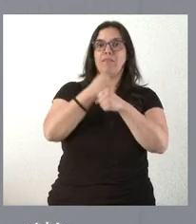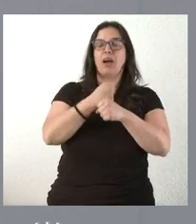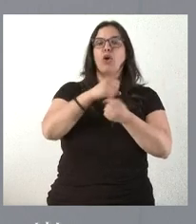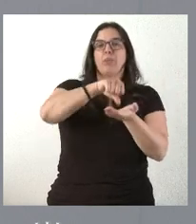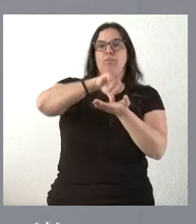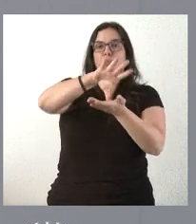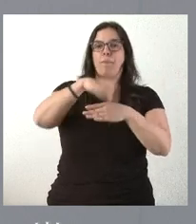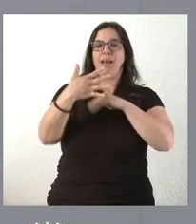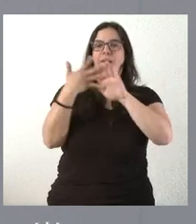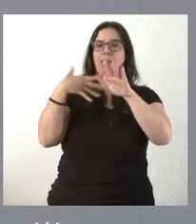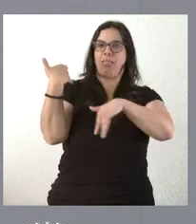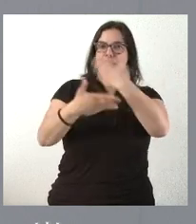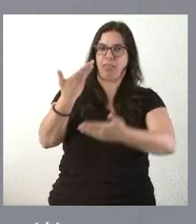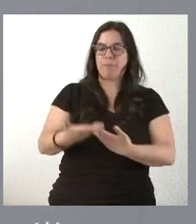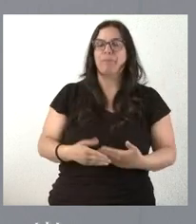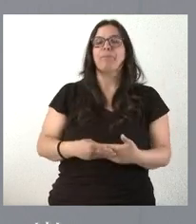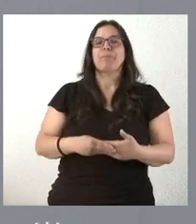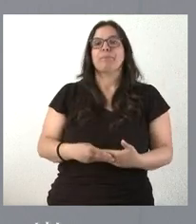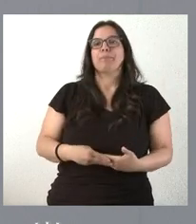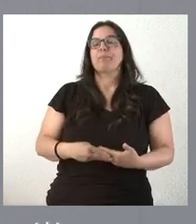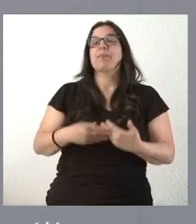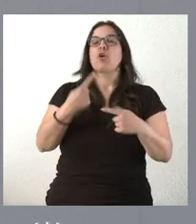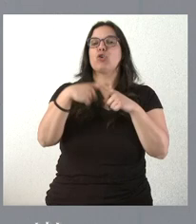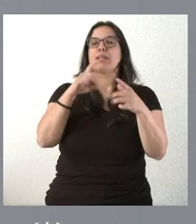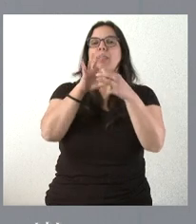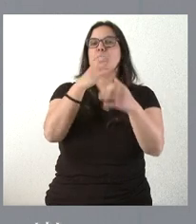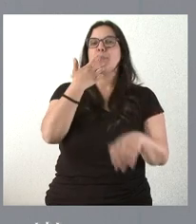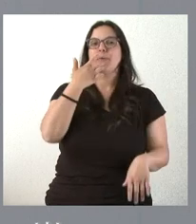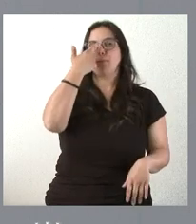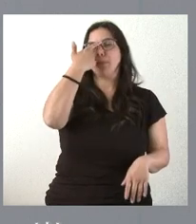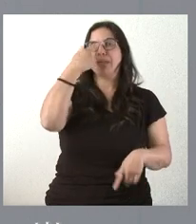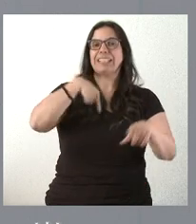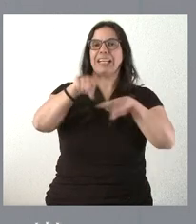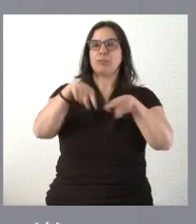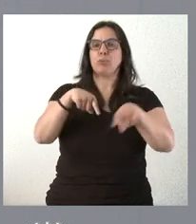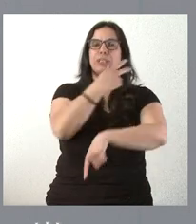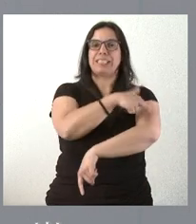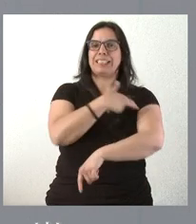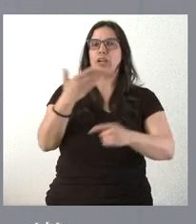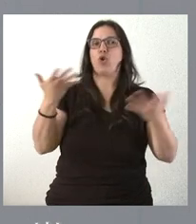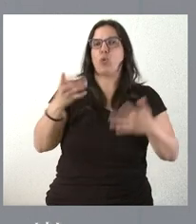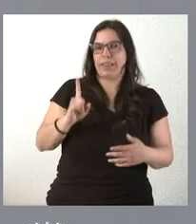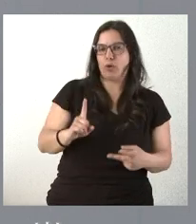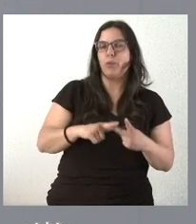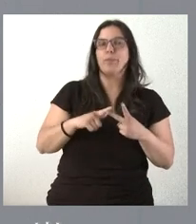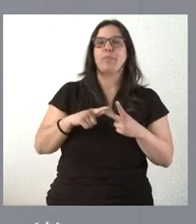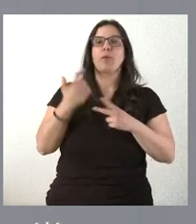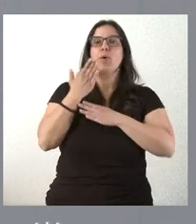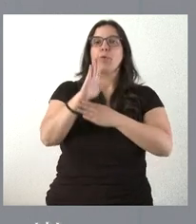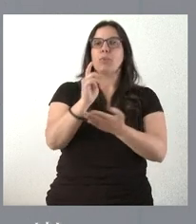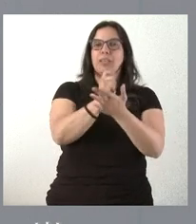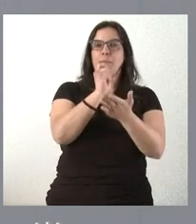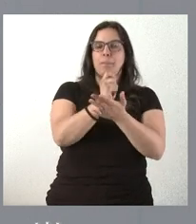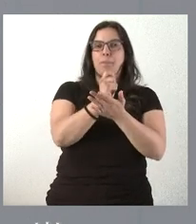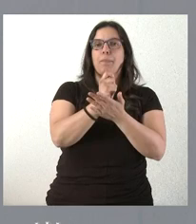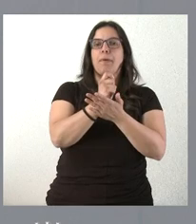esa mayor agilidad en actuaciones que tienen que ver con el transporte sanitario no urgente, con las propuestas de pago de las